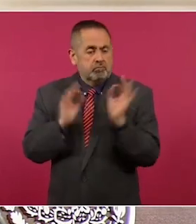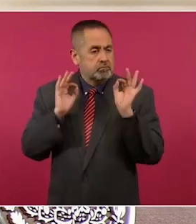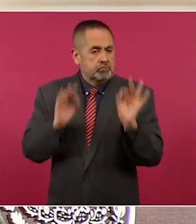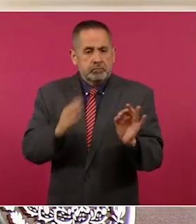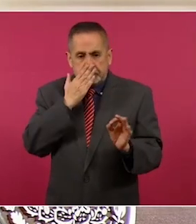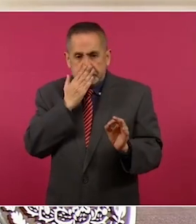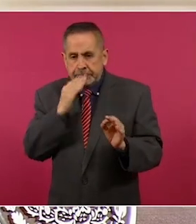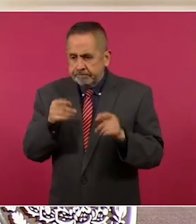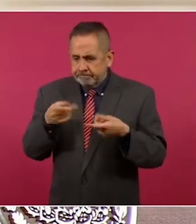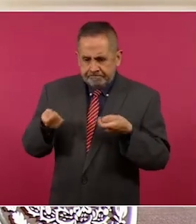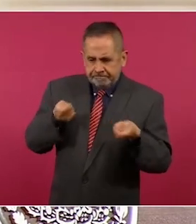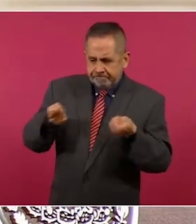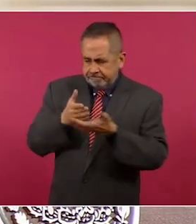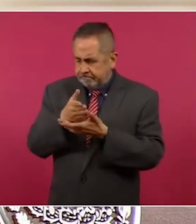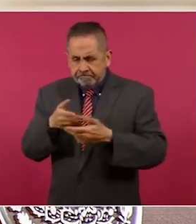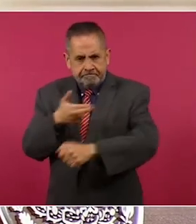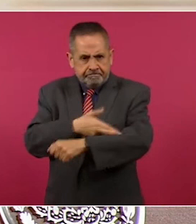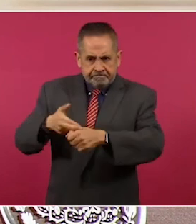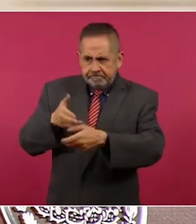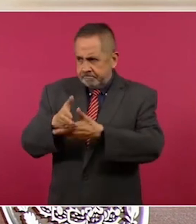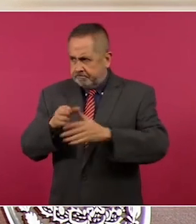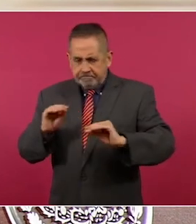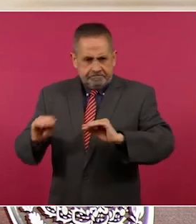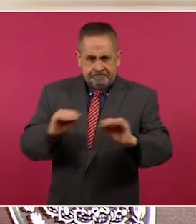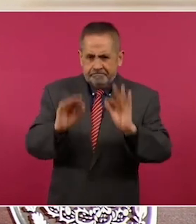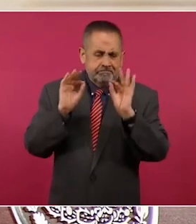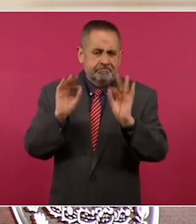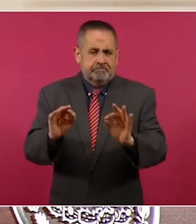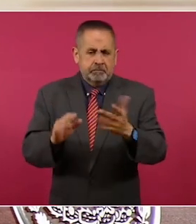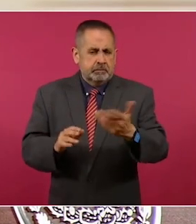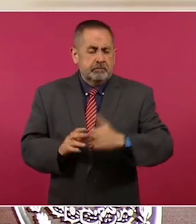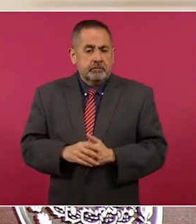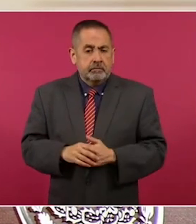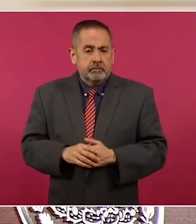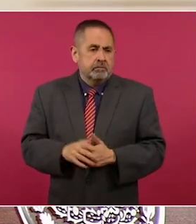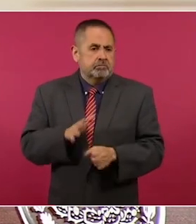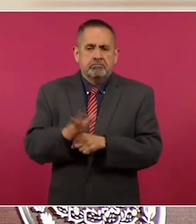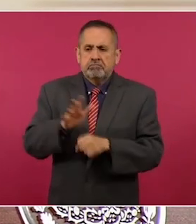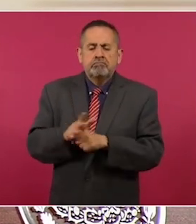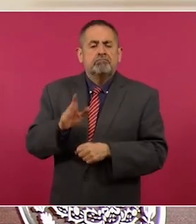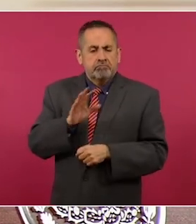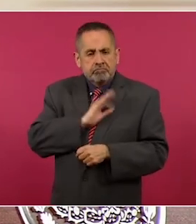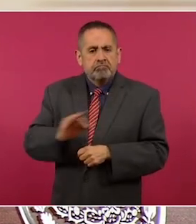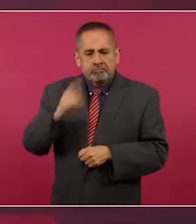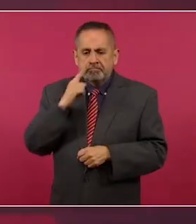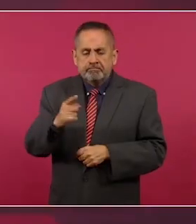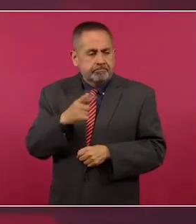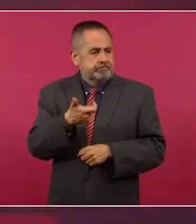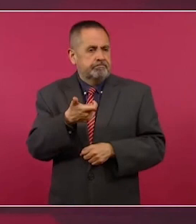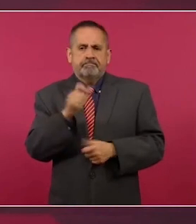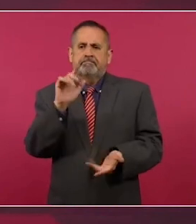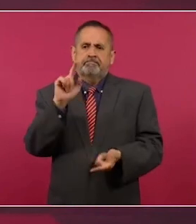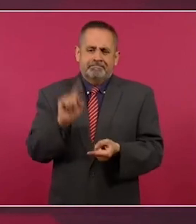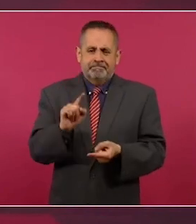interviniendo de manera directa, tenemos más posibilidad de